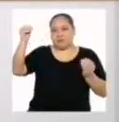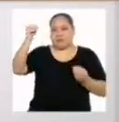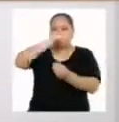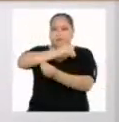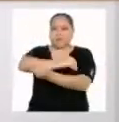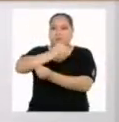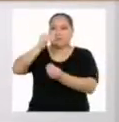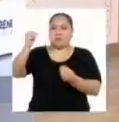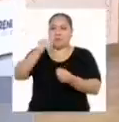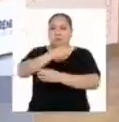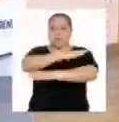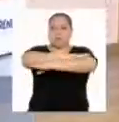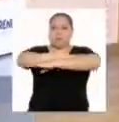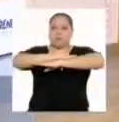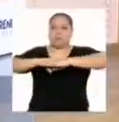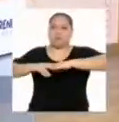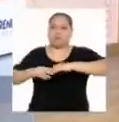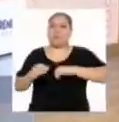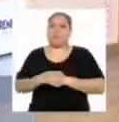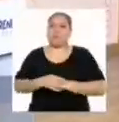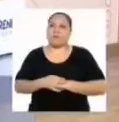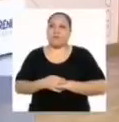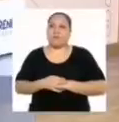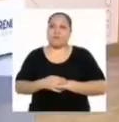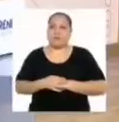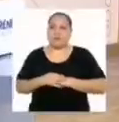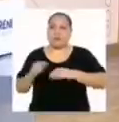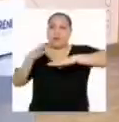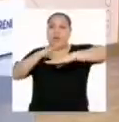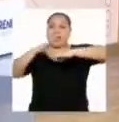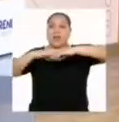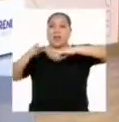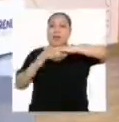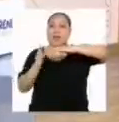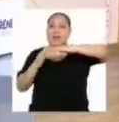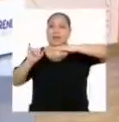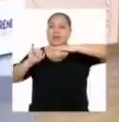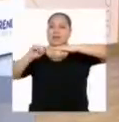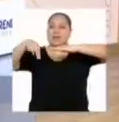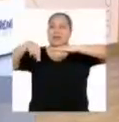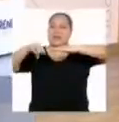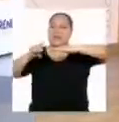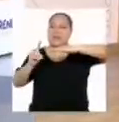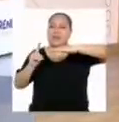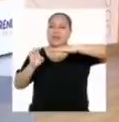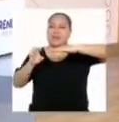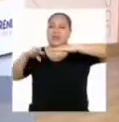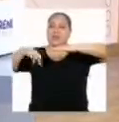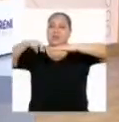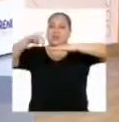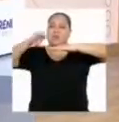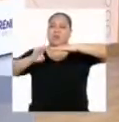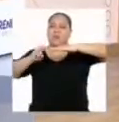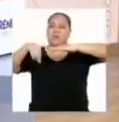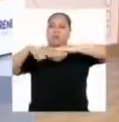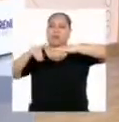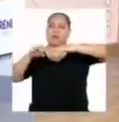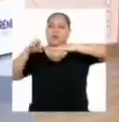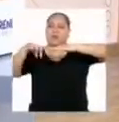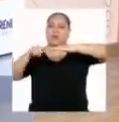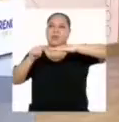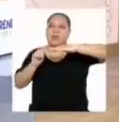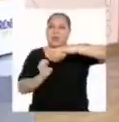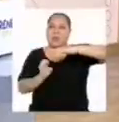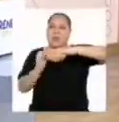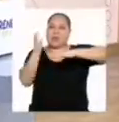en el plano cartesiano. Es una dificultad que le puede pasar a cualquiera. ¡Ay, voy a revisar mi fanzine! No vaya a ser que yo también me haya